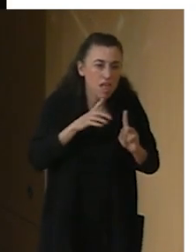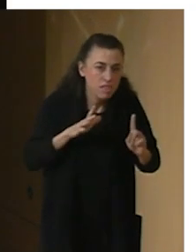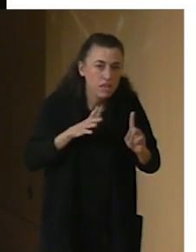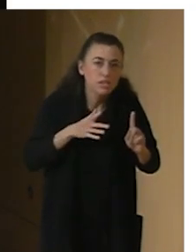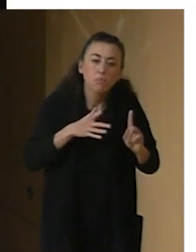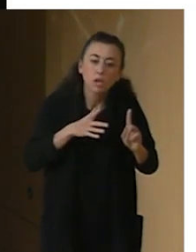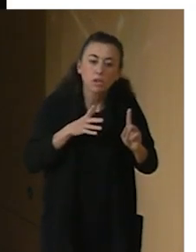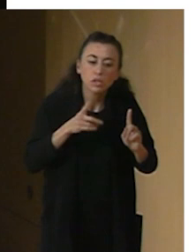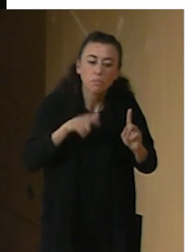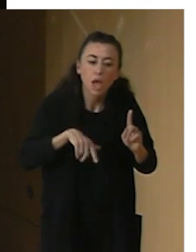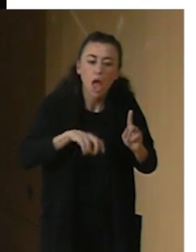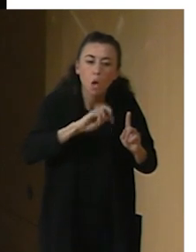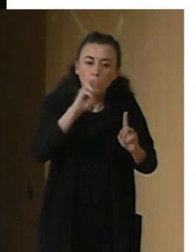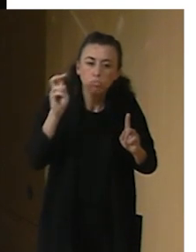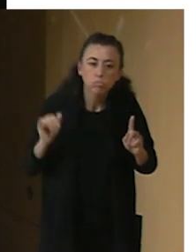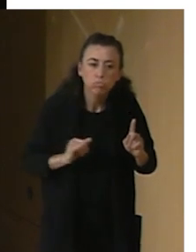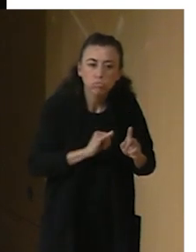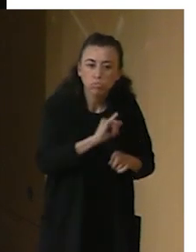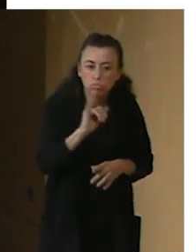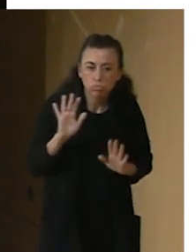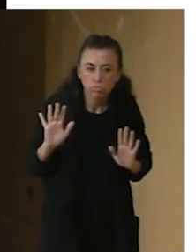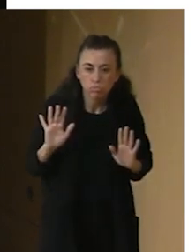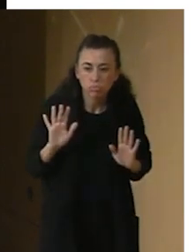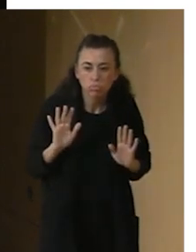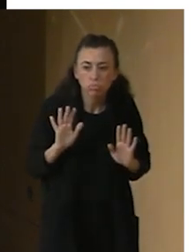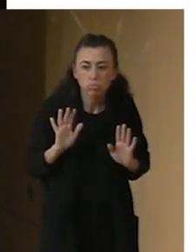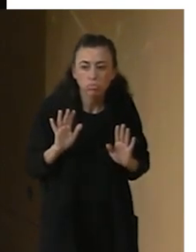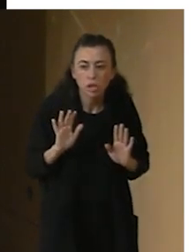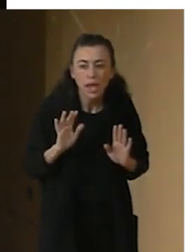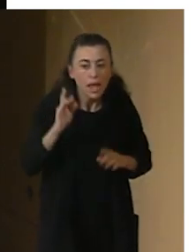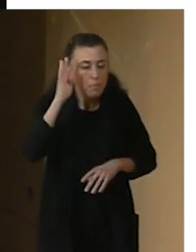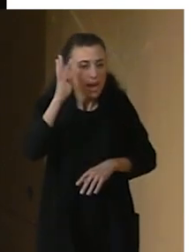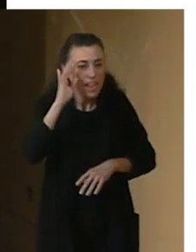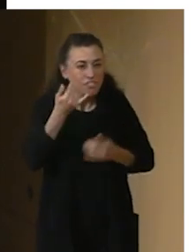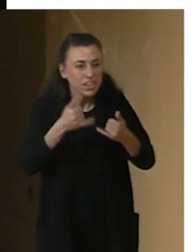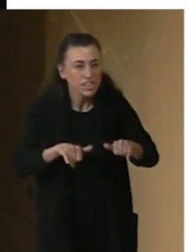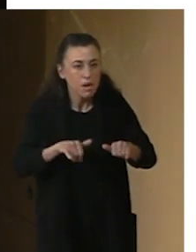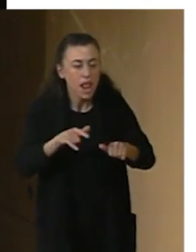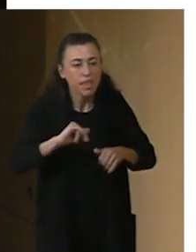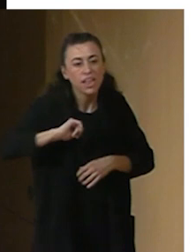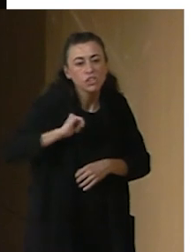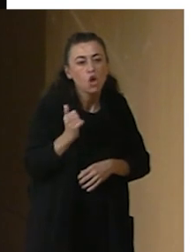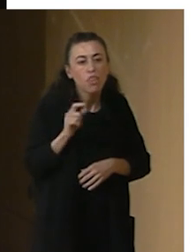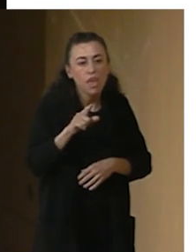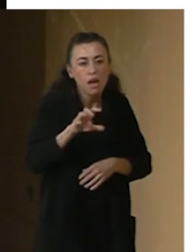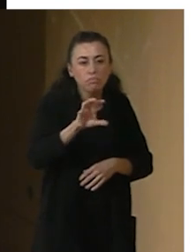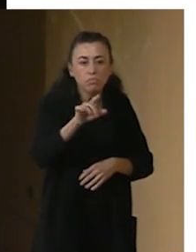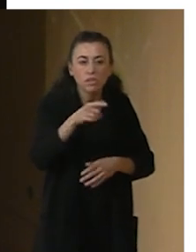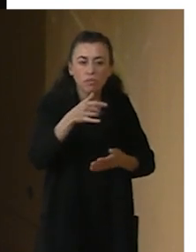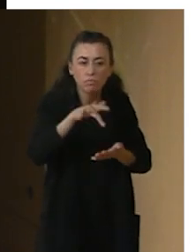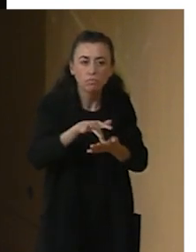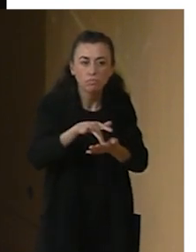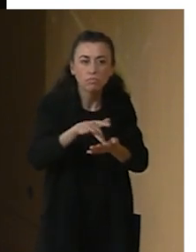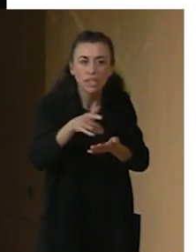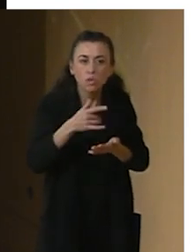podríamos haber utilizado otros muchos. Imaginate Festival es un festival en Escocia, es una de las citas obligadas dentro